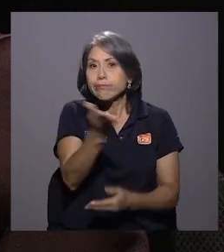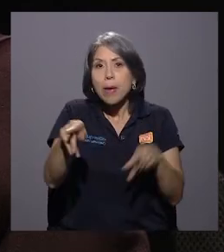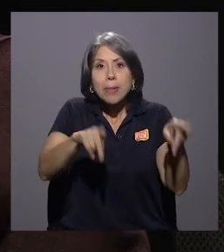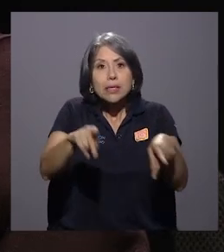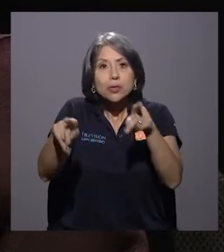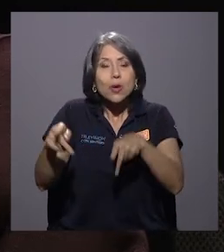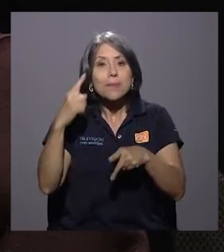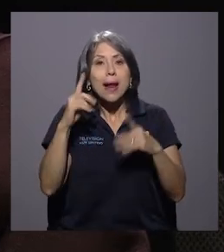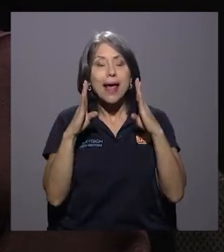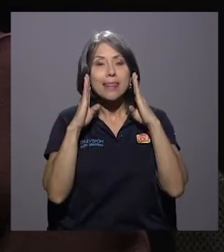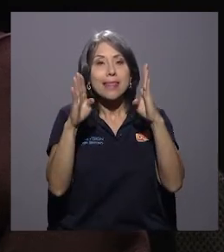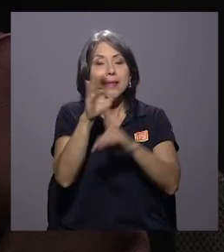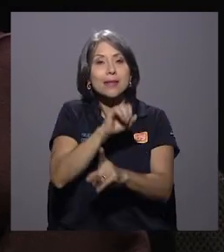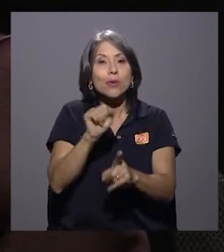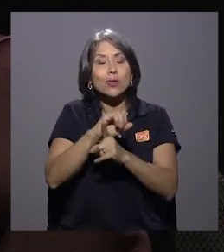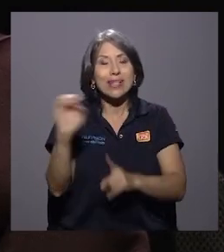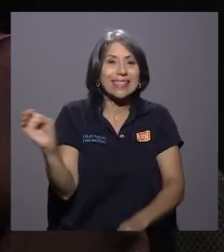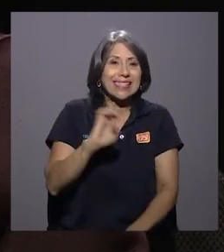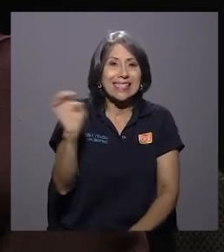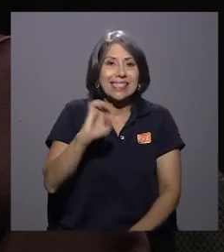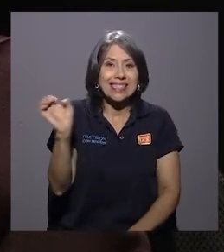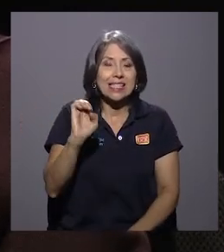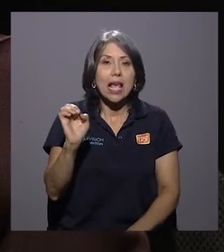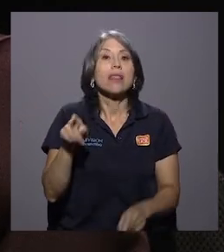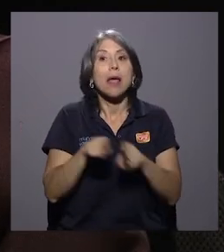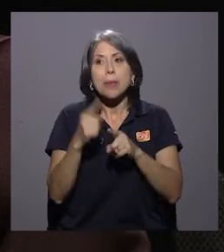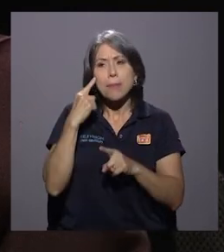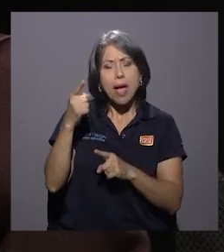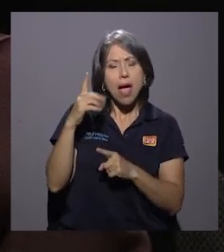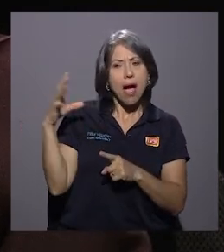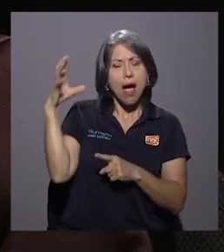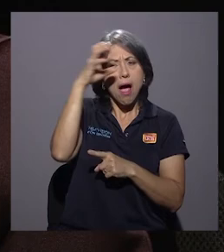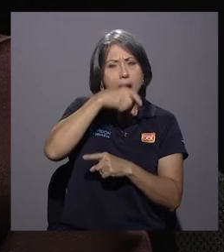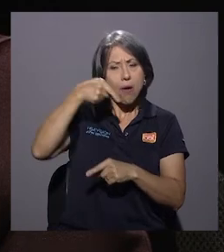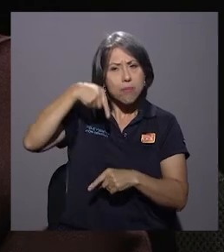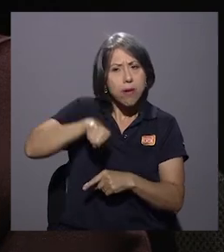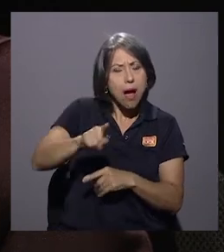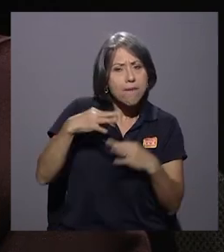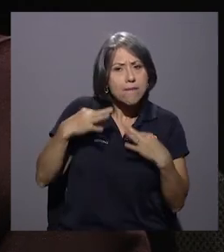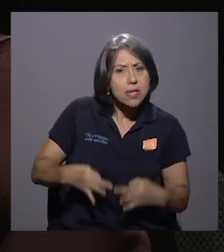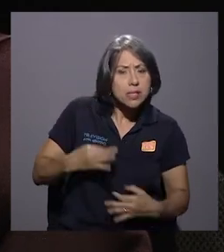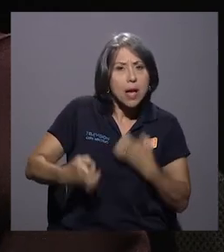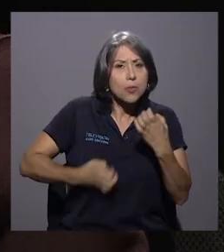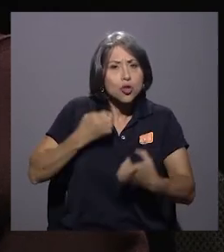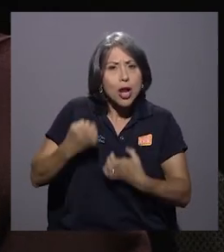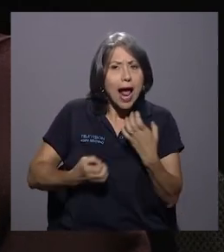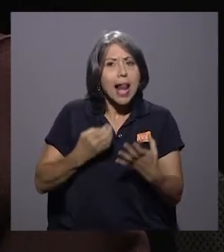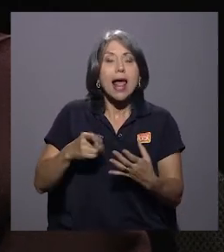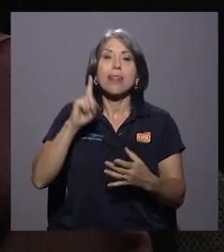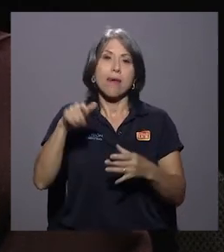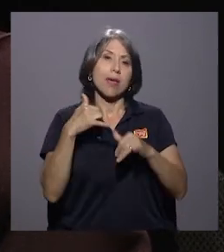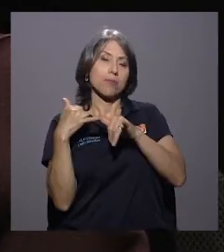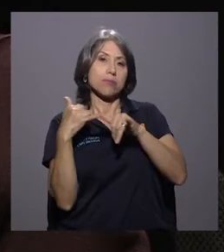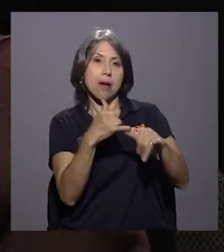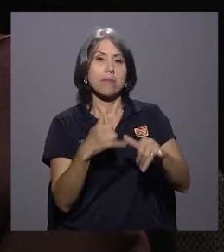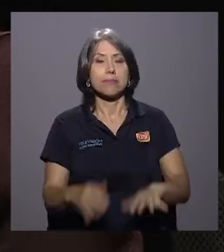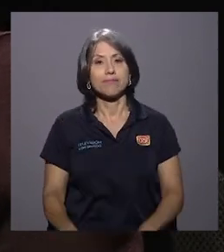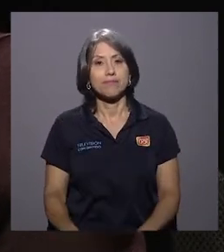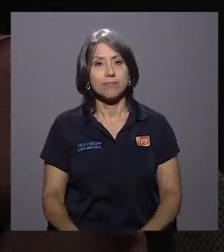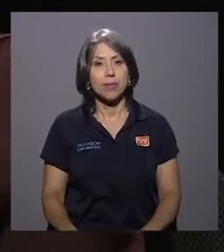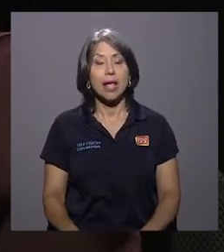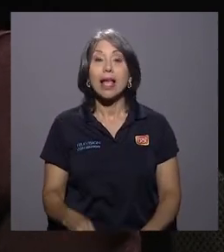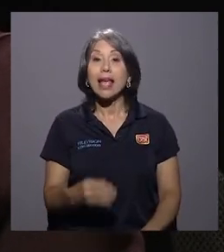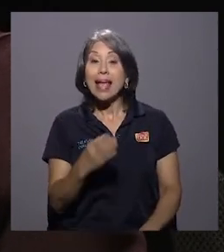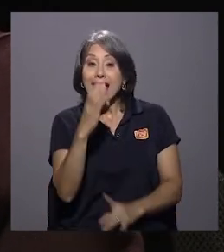situaciones de urgencia y denunciar los casos de agresiones, de violencia física y emocional hacia los niños. ¿Qué le puedo decir?